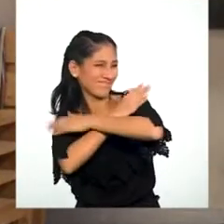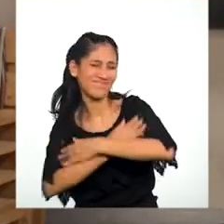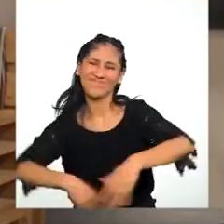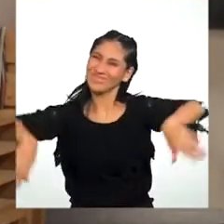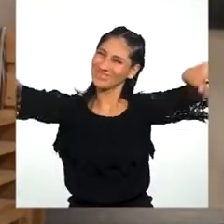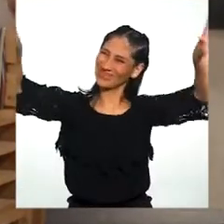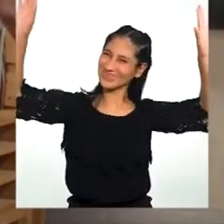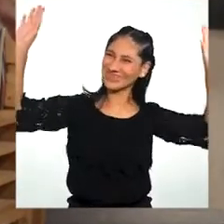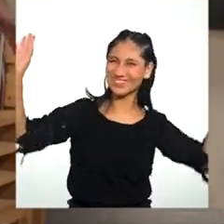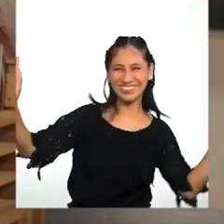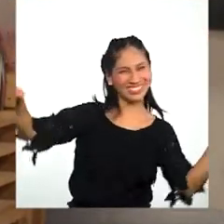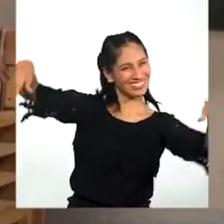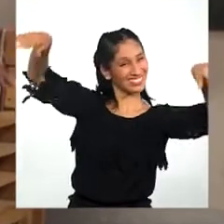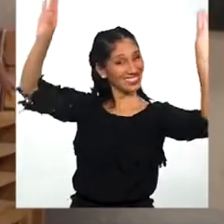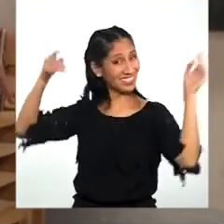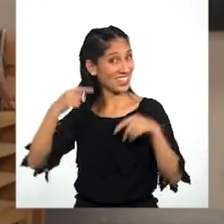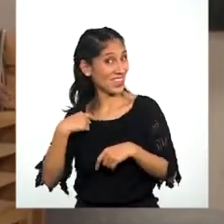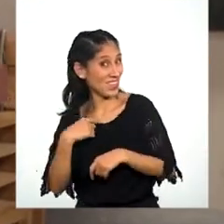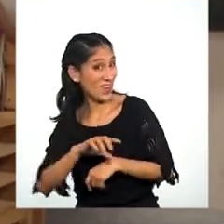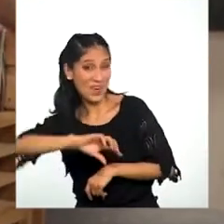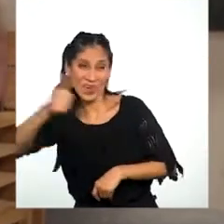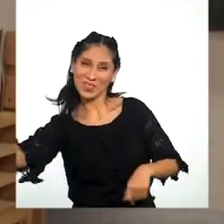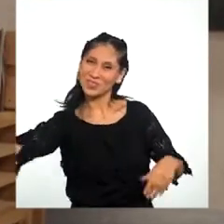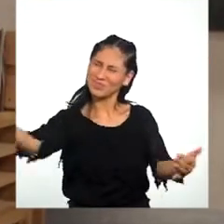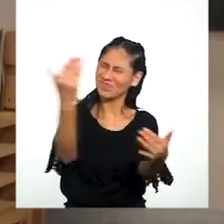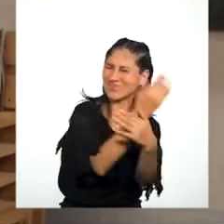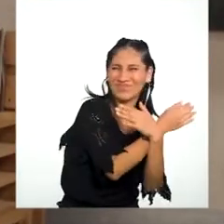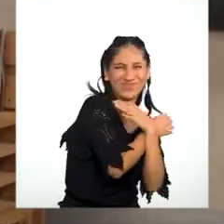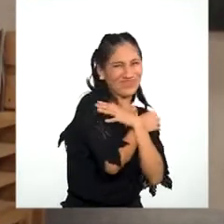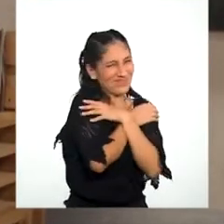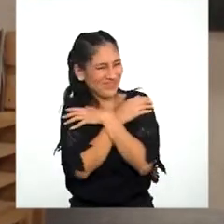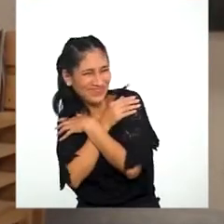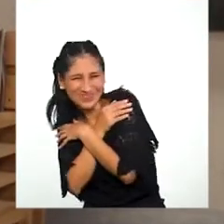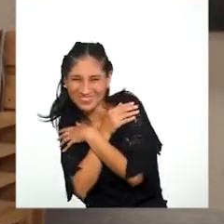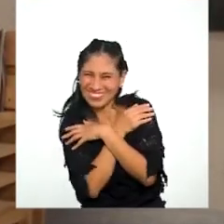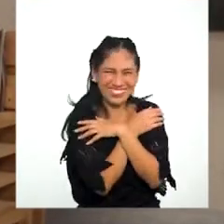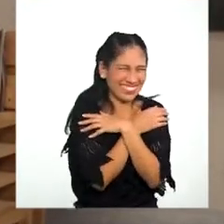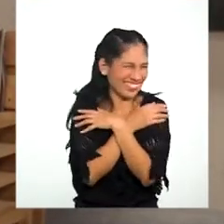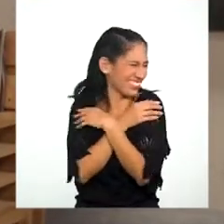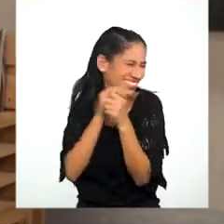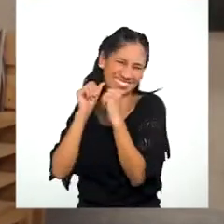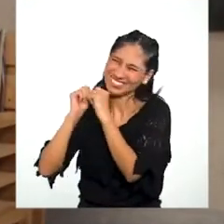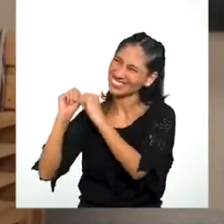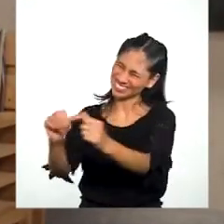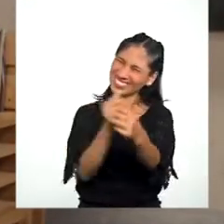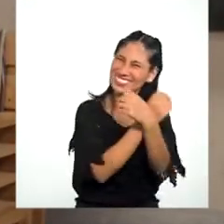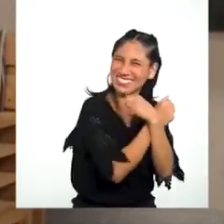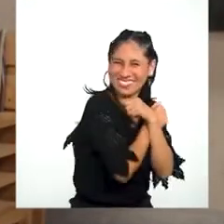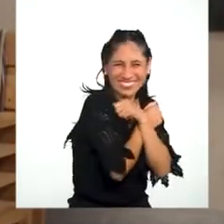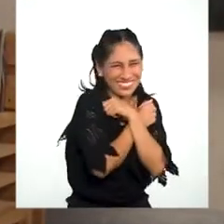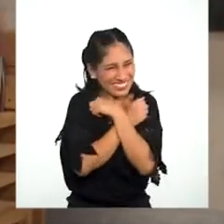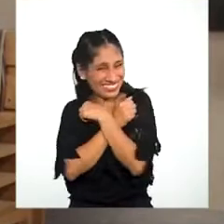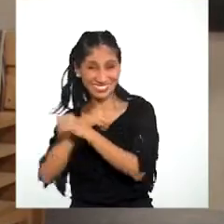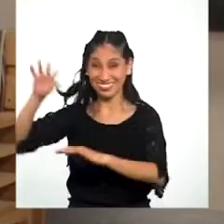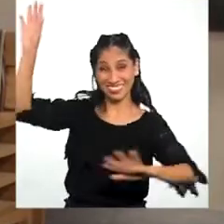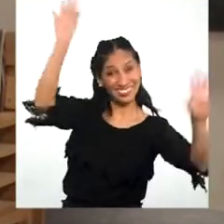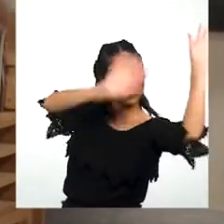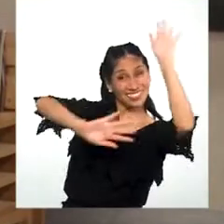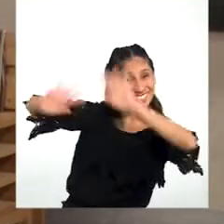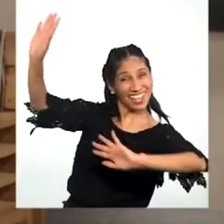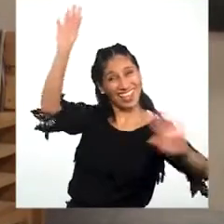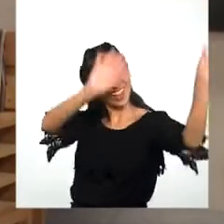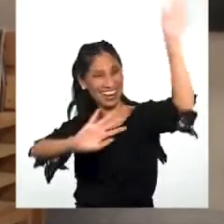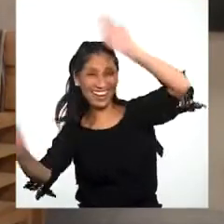Vuelado Y yo les mando otro Con todas mis energías Para que la conserven El resto del día Chao